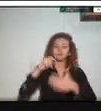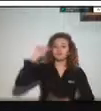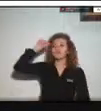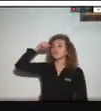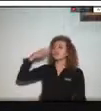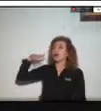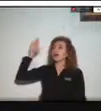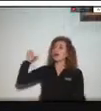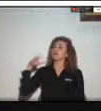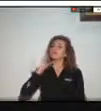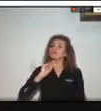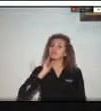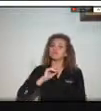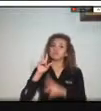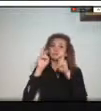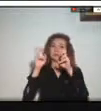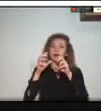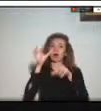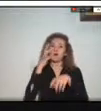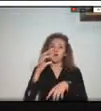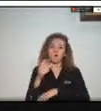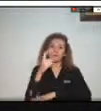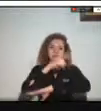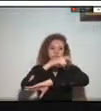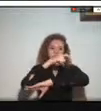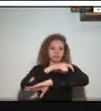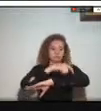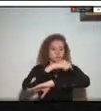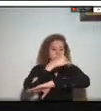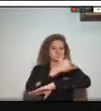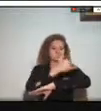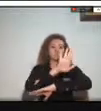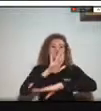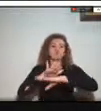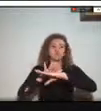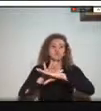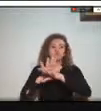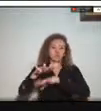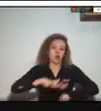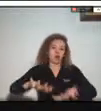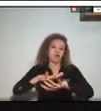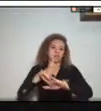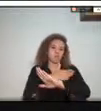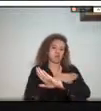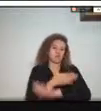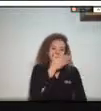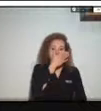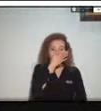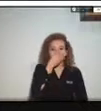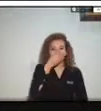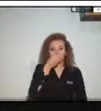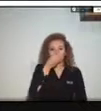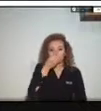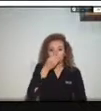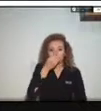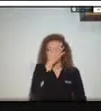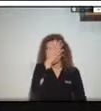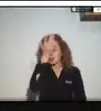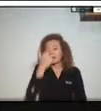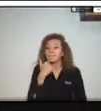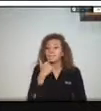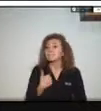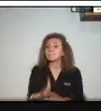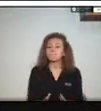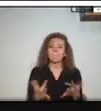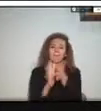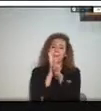es minero de ahí de donde estábamos haciendo el trabajo y pues él nos manifestaba un montonón de